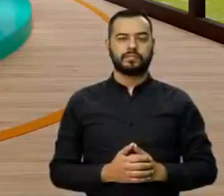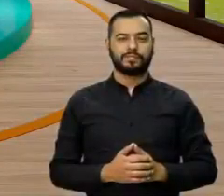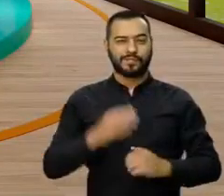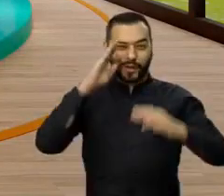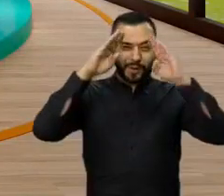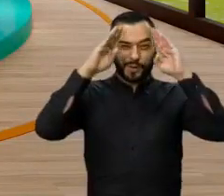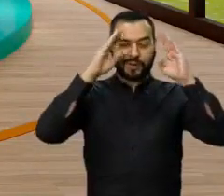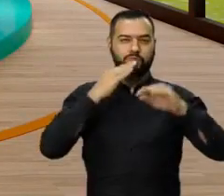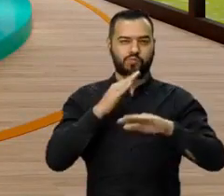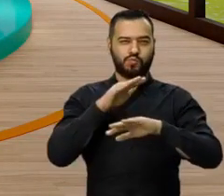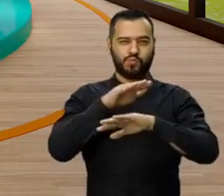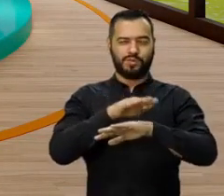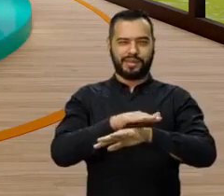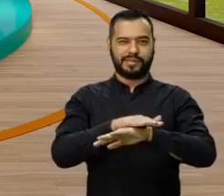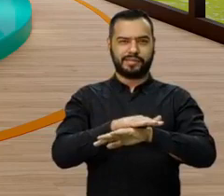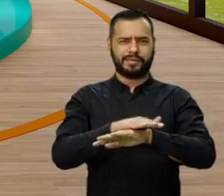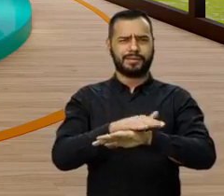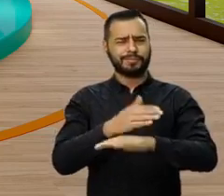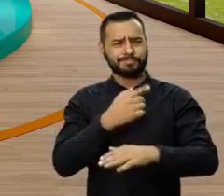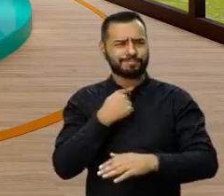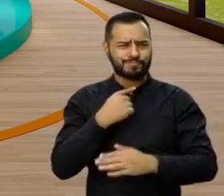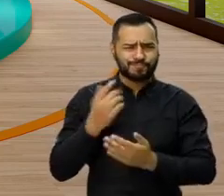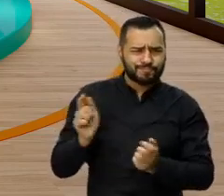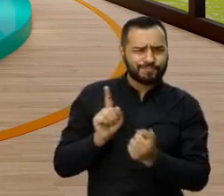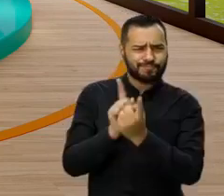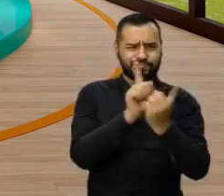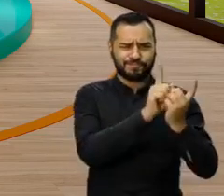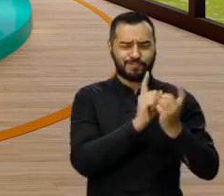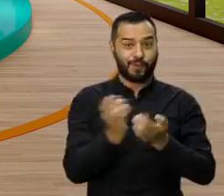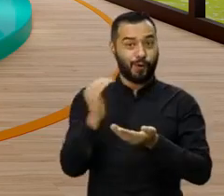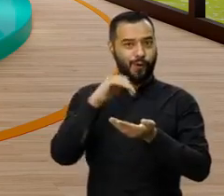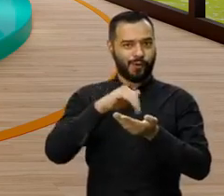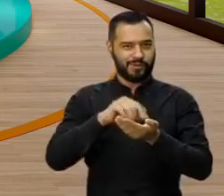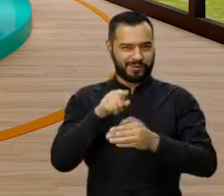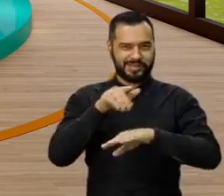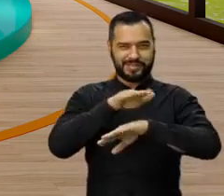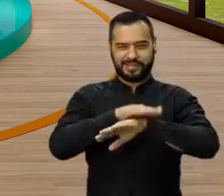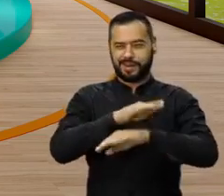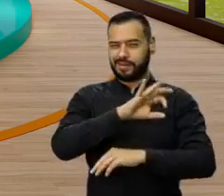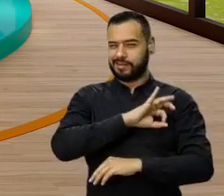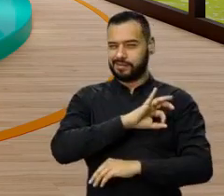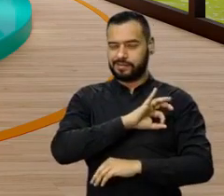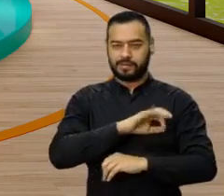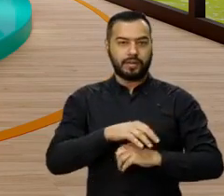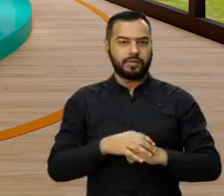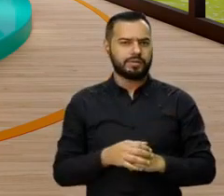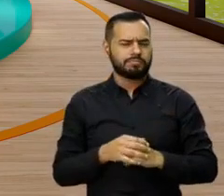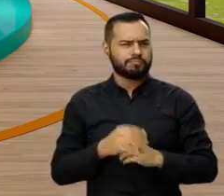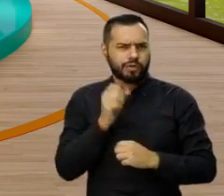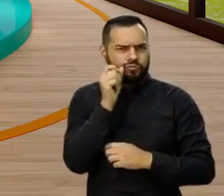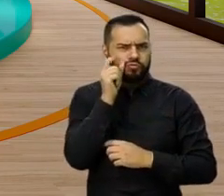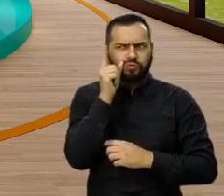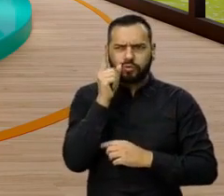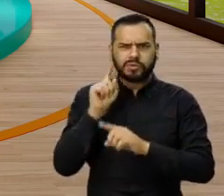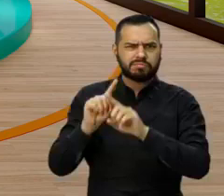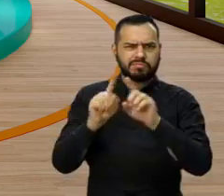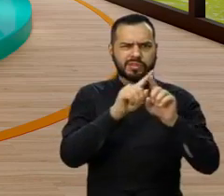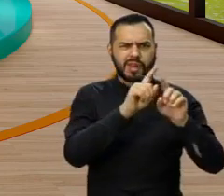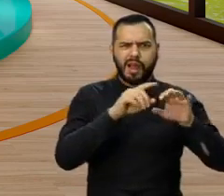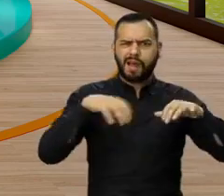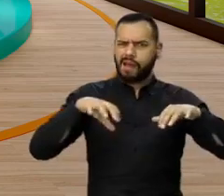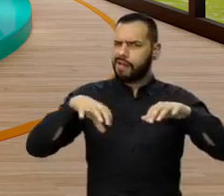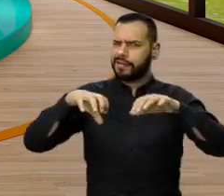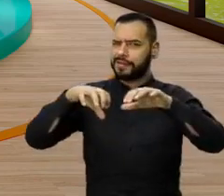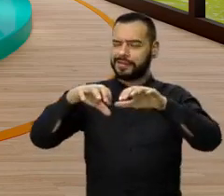Hola, muy buenas tardes. Qué gusto encontrarnos nuevamente en esta tarde de sábado, que nos sorprende con todas estas